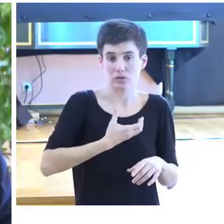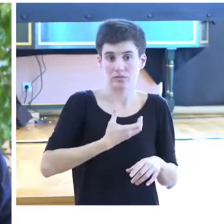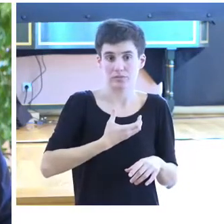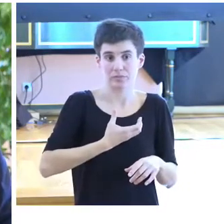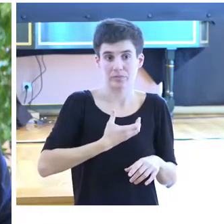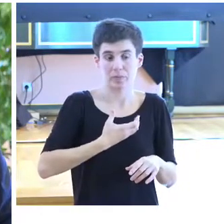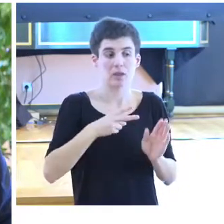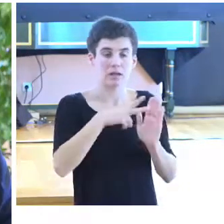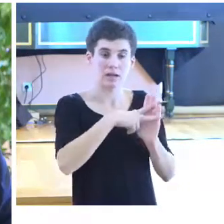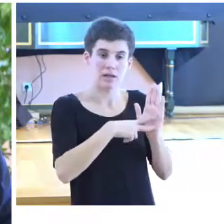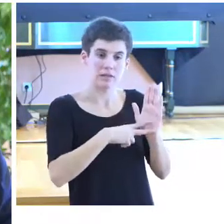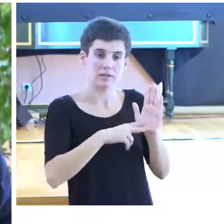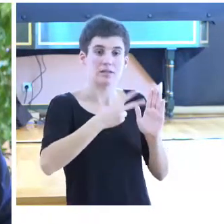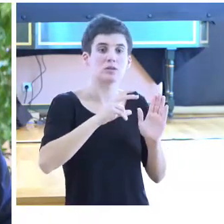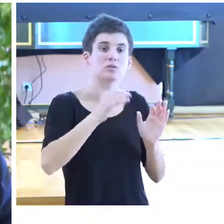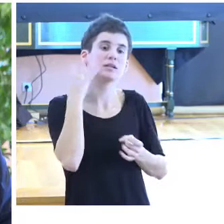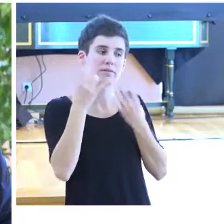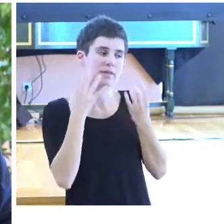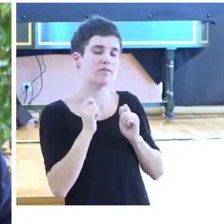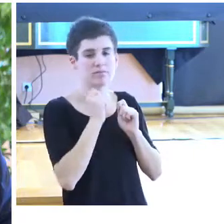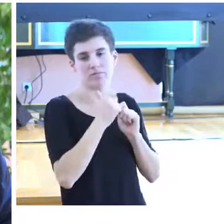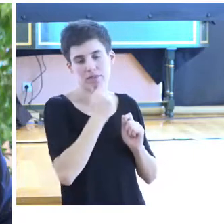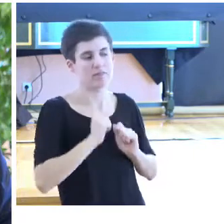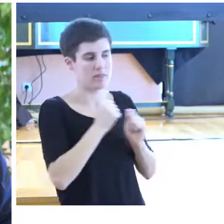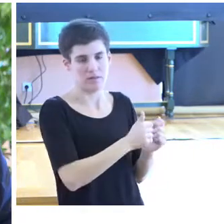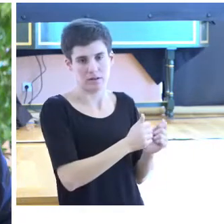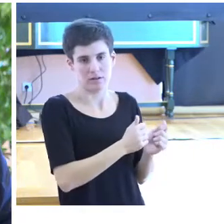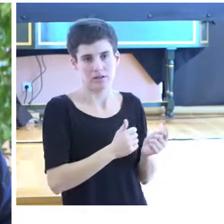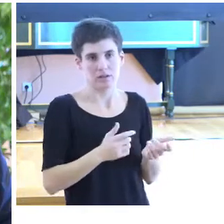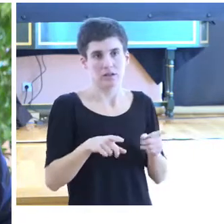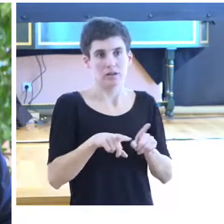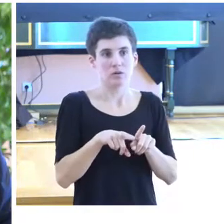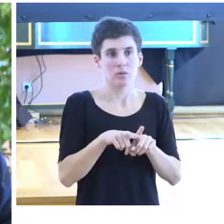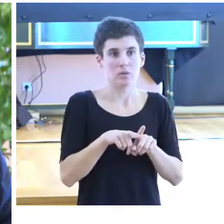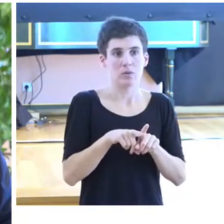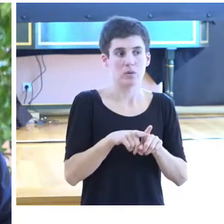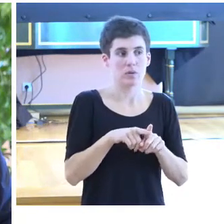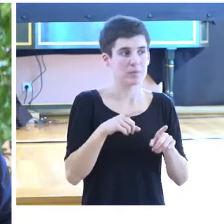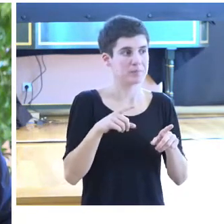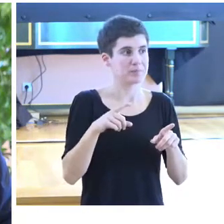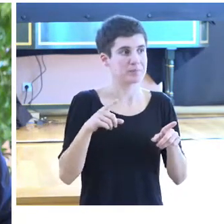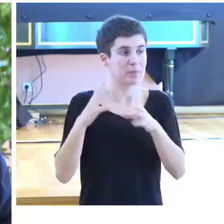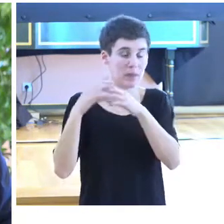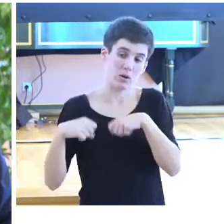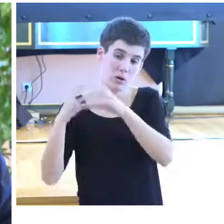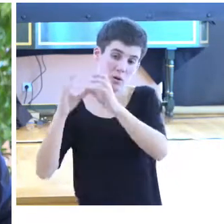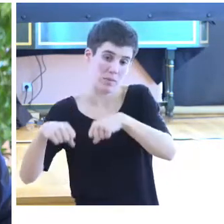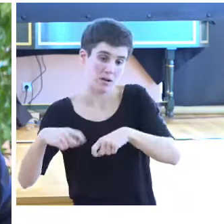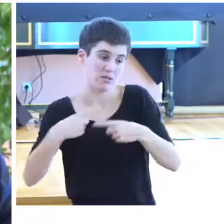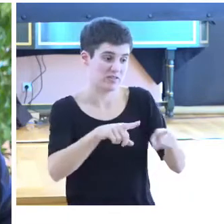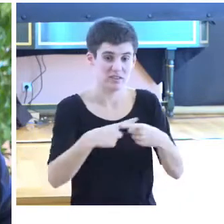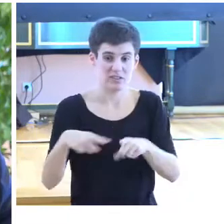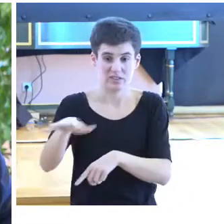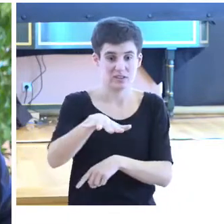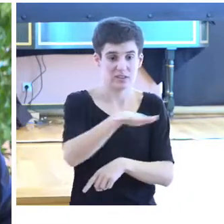reglamentar la segunda actividad, pero como hay diferentes convenios marco y cada ayuntamiento tiene sus